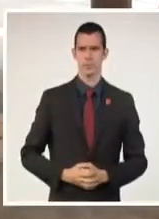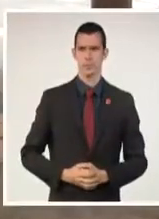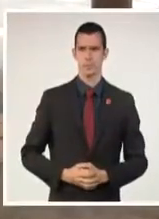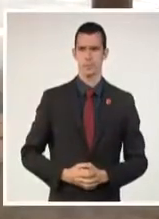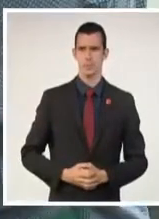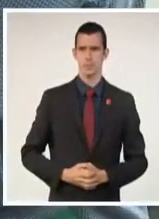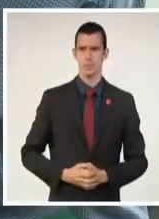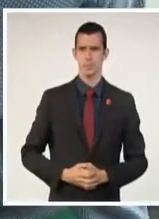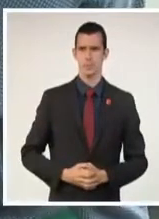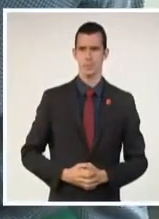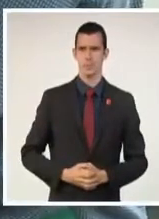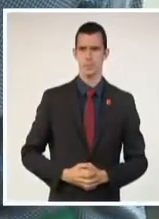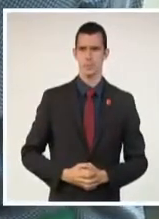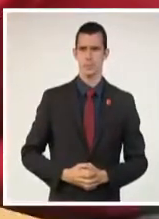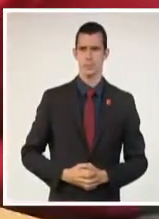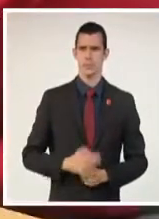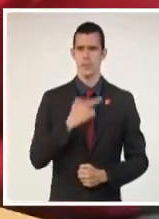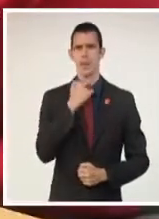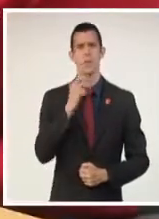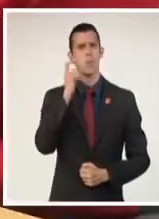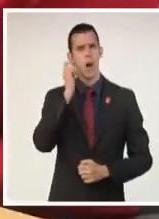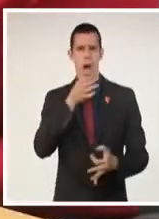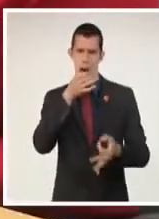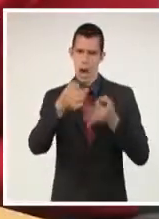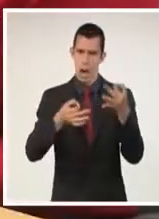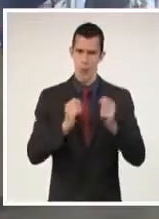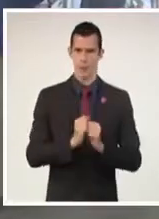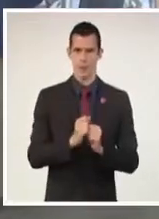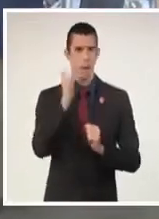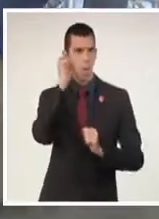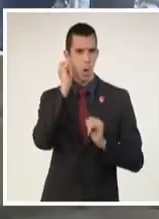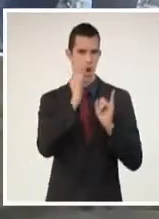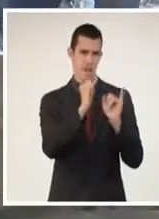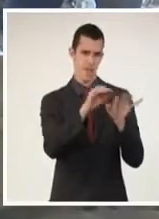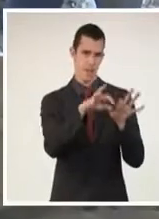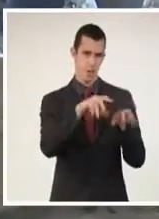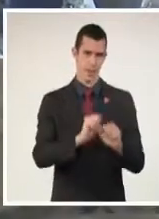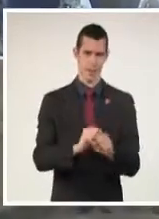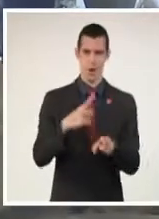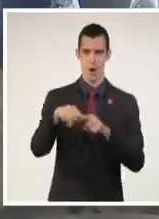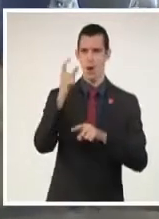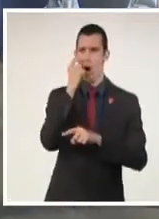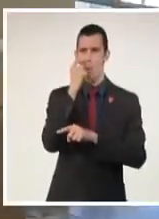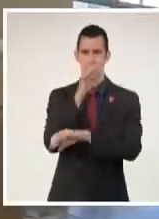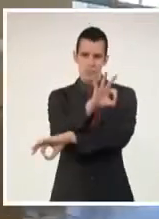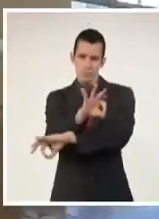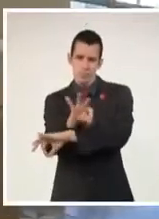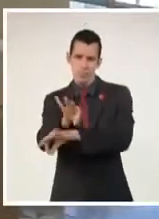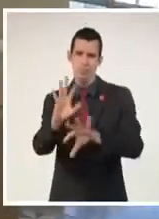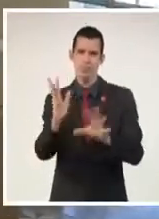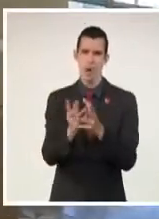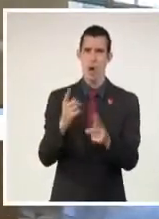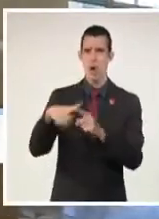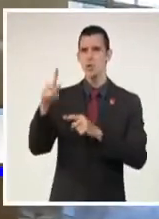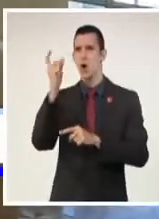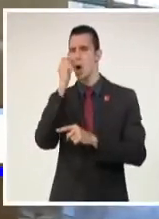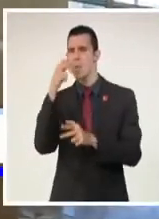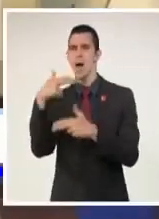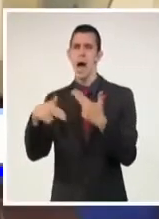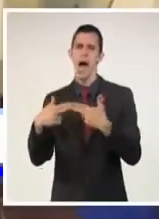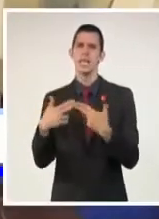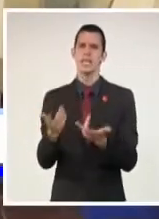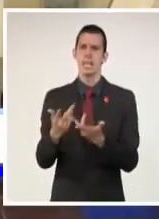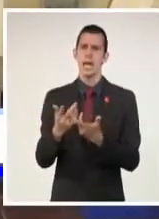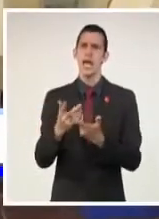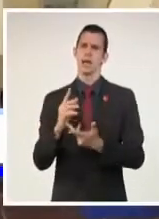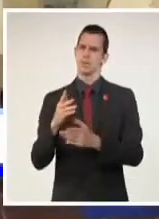Un arquitecto, un ingeniero civil y una informática son los principales impulsores de este emprendimiento que se dedica a la producción de materiales